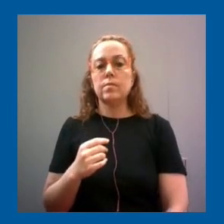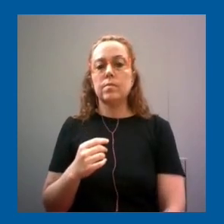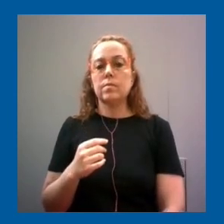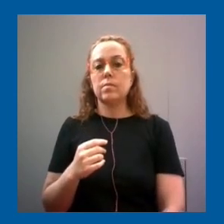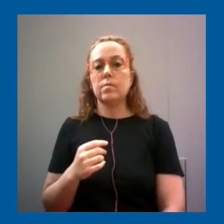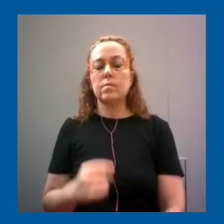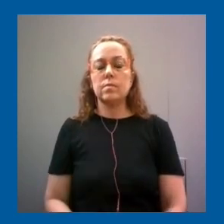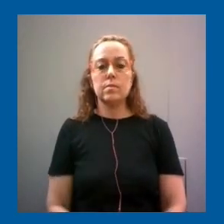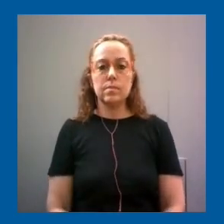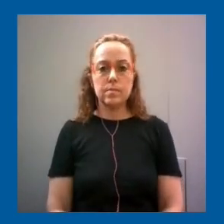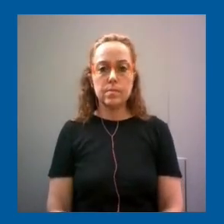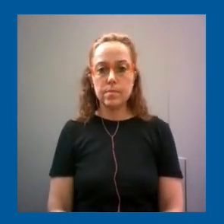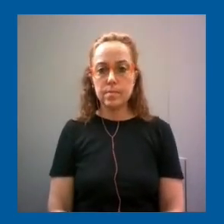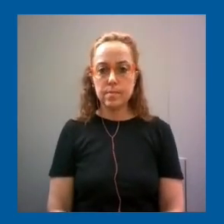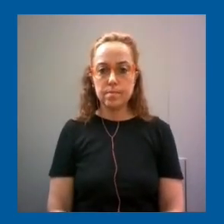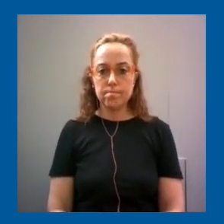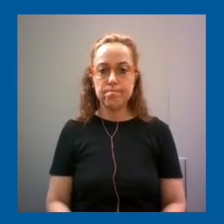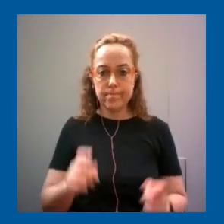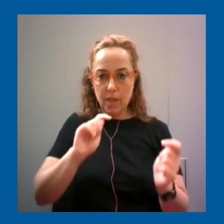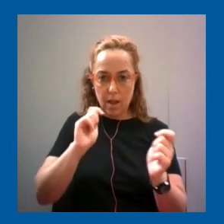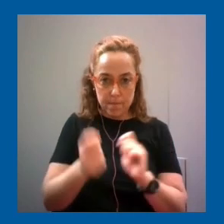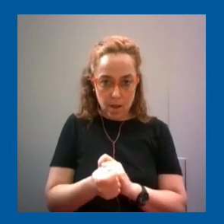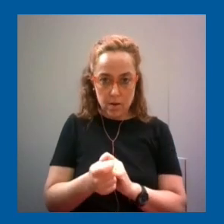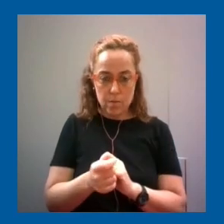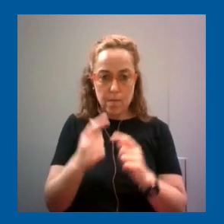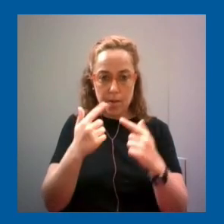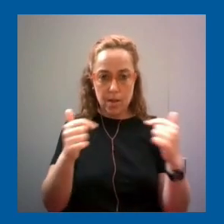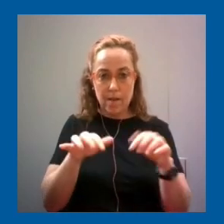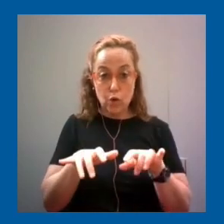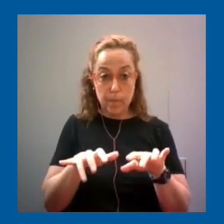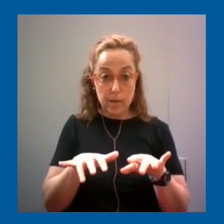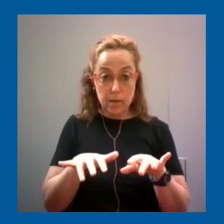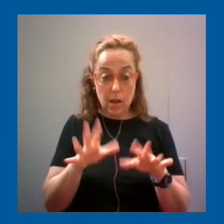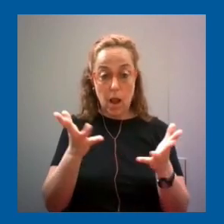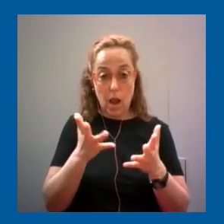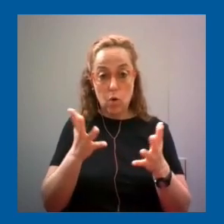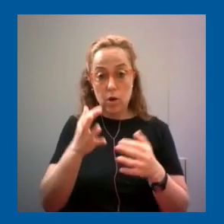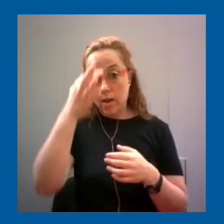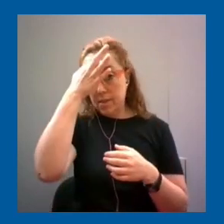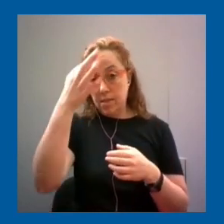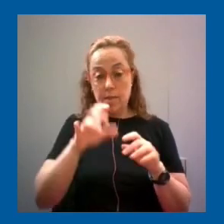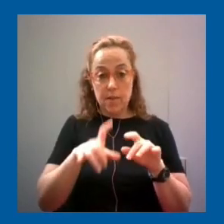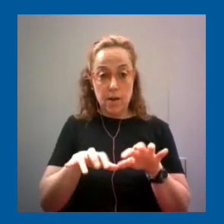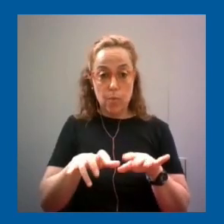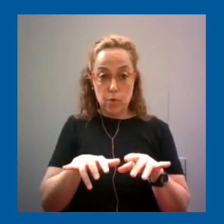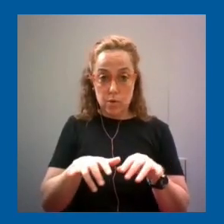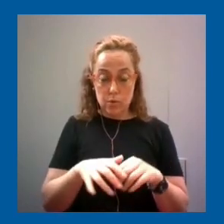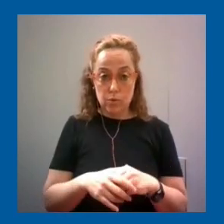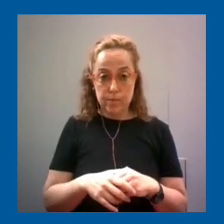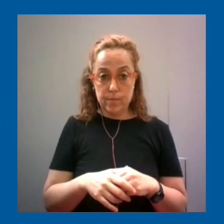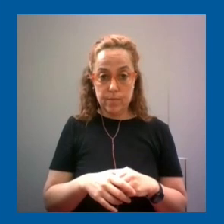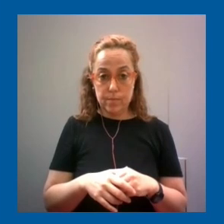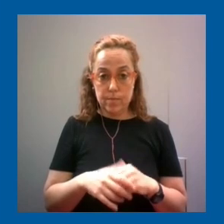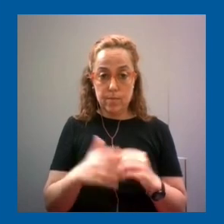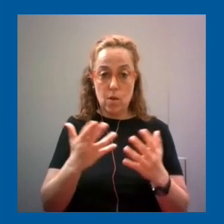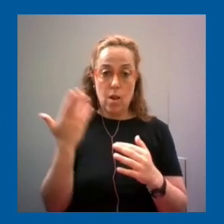se sustituyó lo que era la vieja materia de informática por ciencias de la computación. Entonces ahí se pasó de aquello